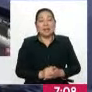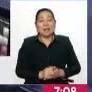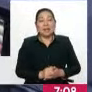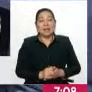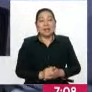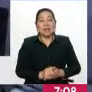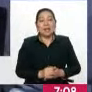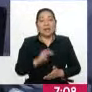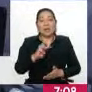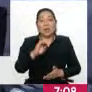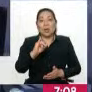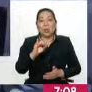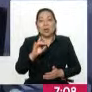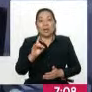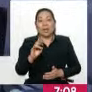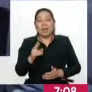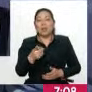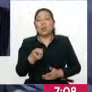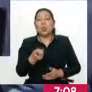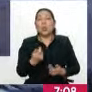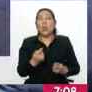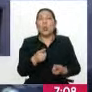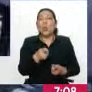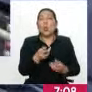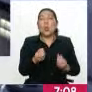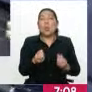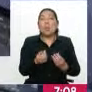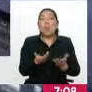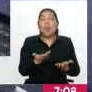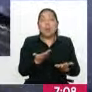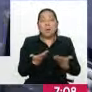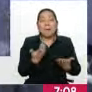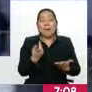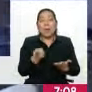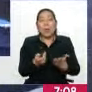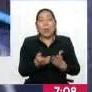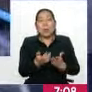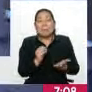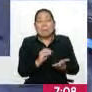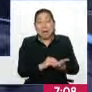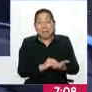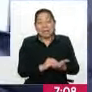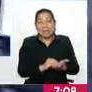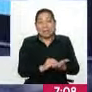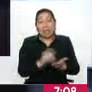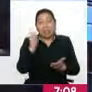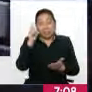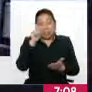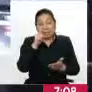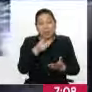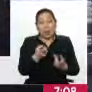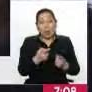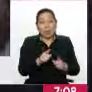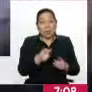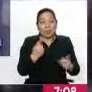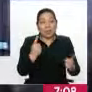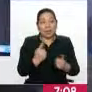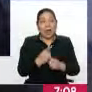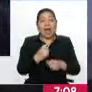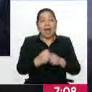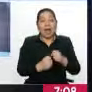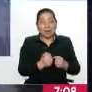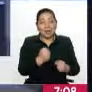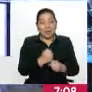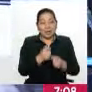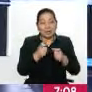Ruiz. Wilber. Cuéntame, ¿cuál ha sido la contingencia, la adversidad más difícil que te tocado enfrentar en tus años de